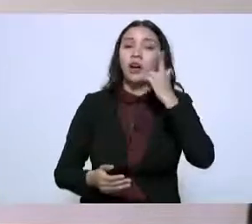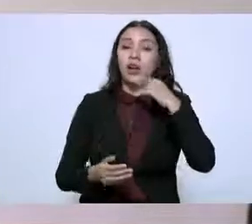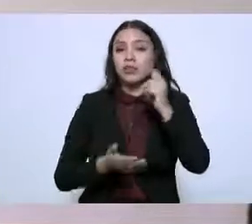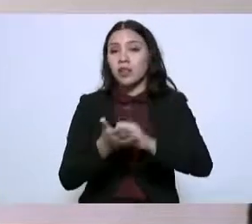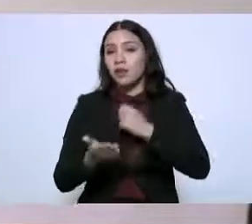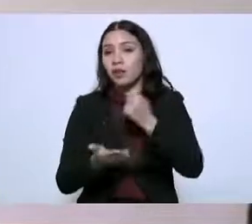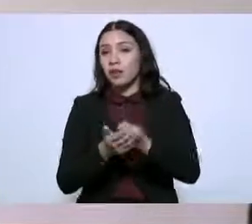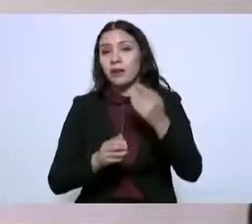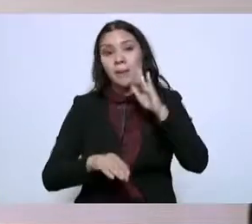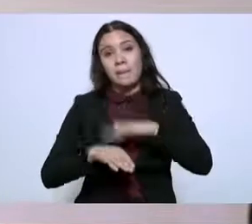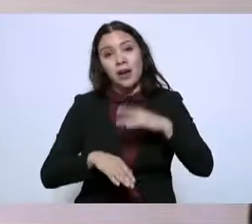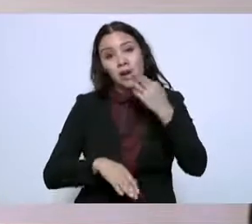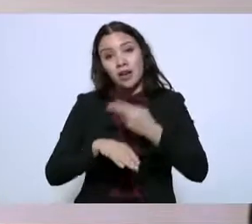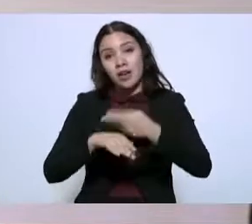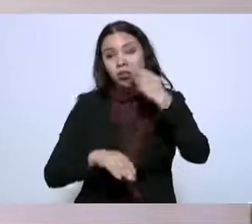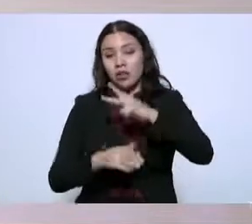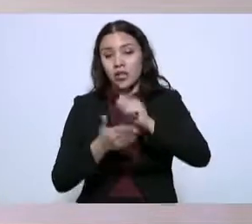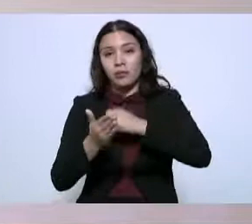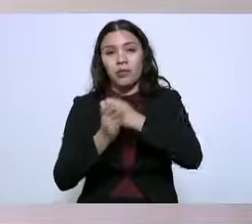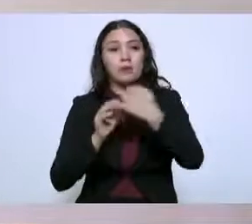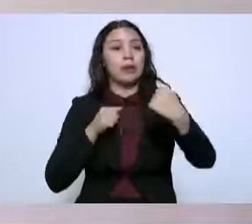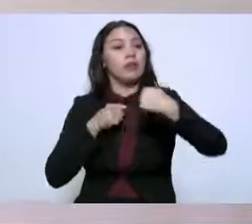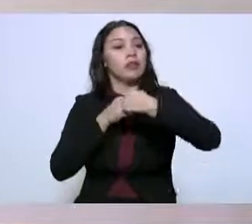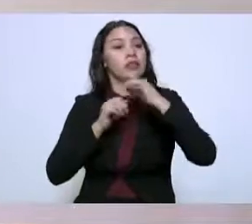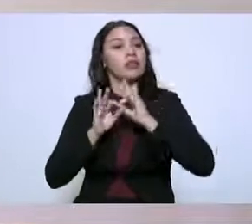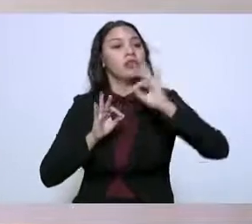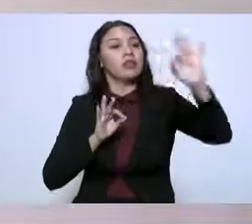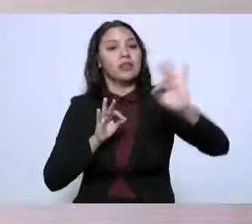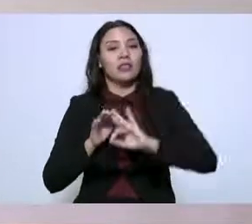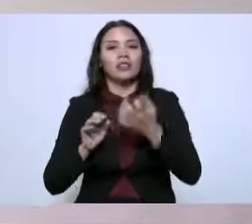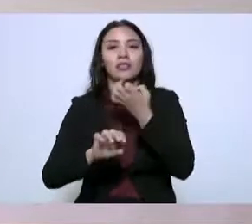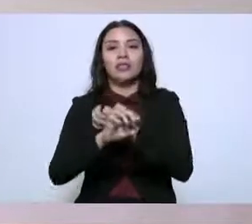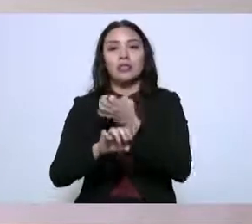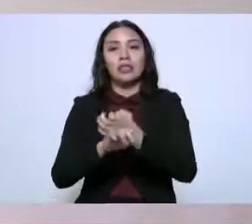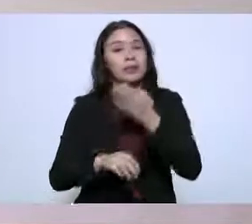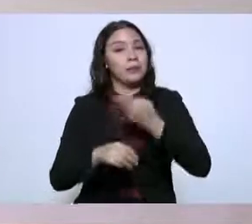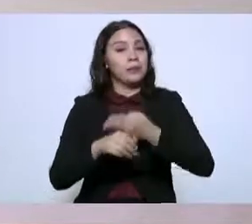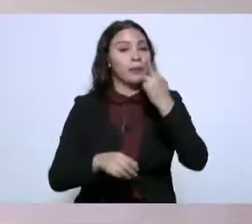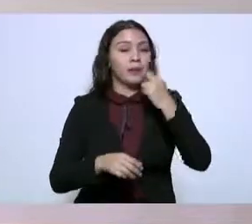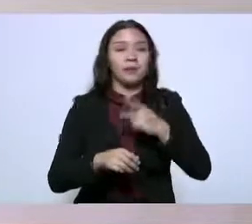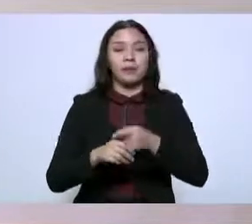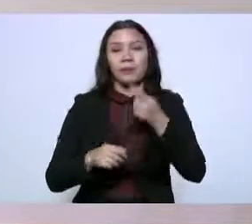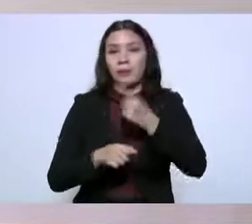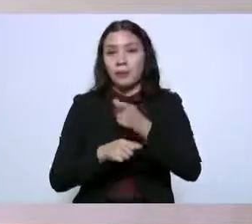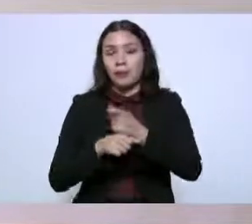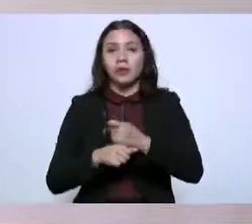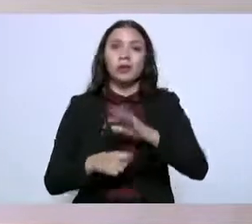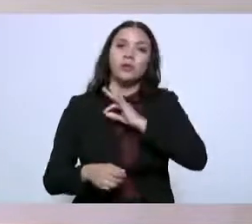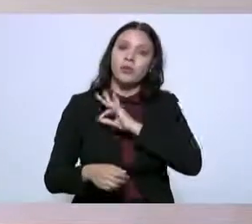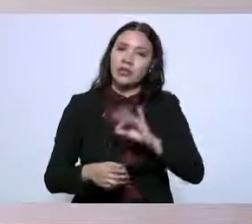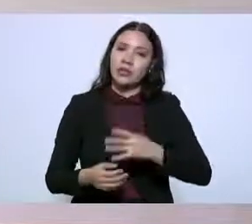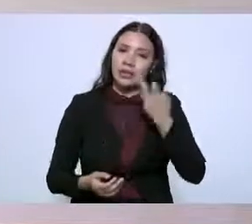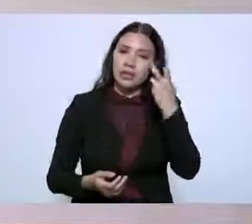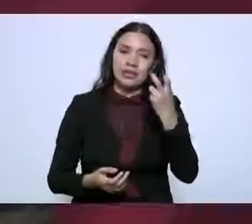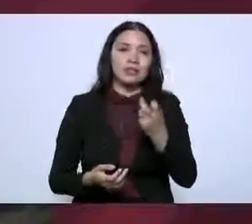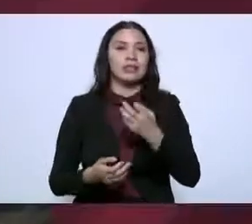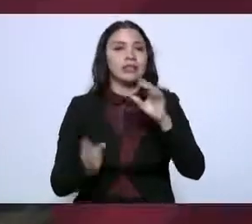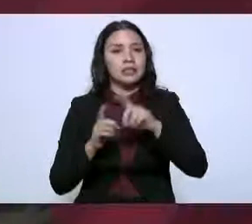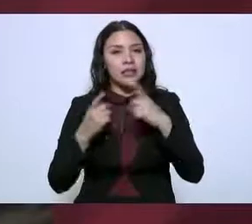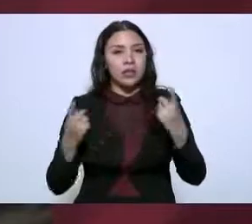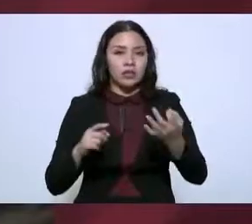es la principal frontera terrestre de México con Estados Unidos. Este desarrollo de los tres sistemas